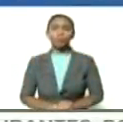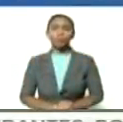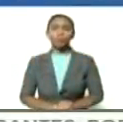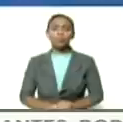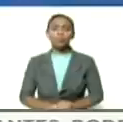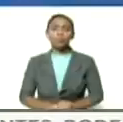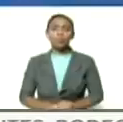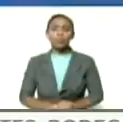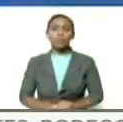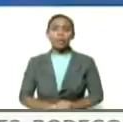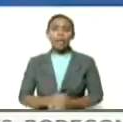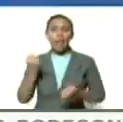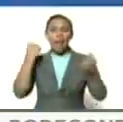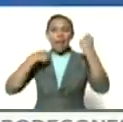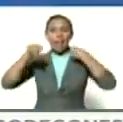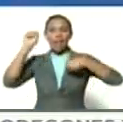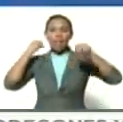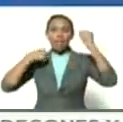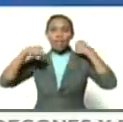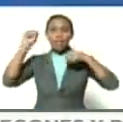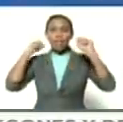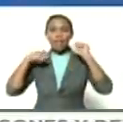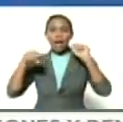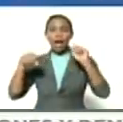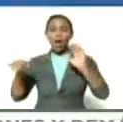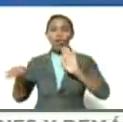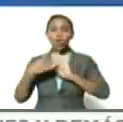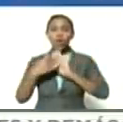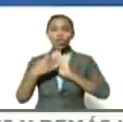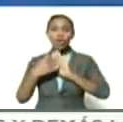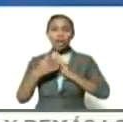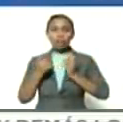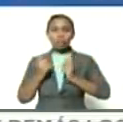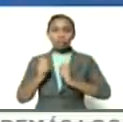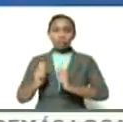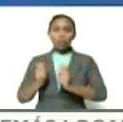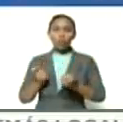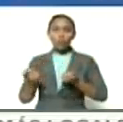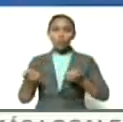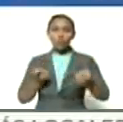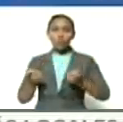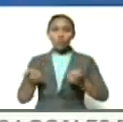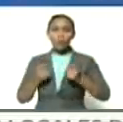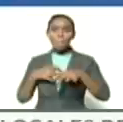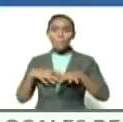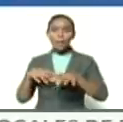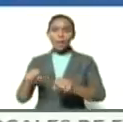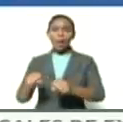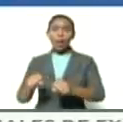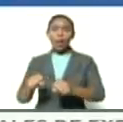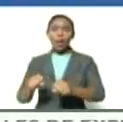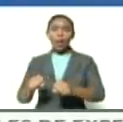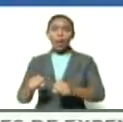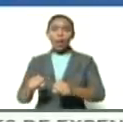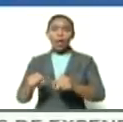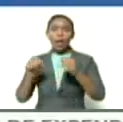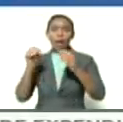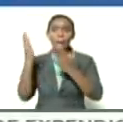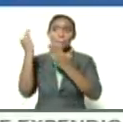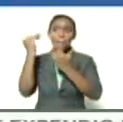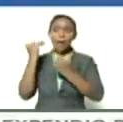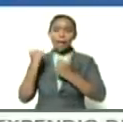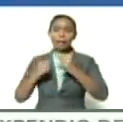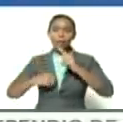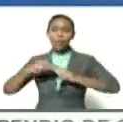la rebeldía contra el intento de dominio imperial y la esperanza